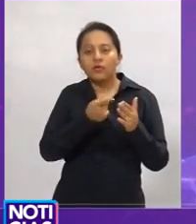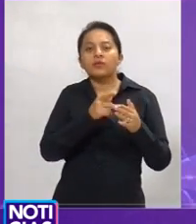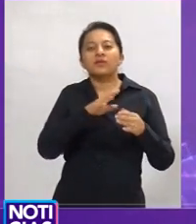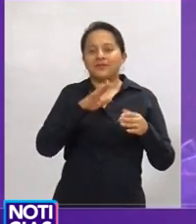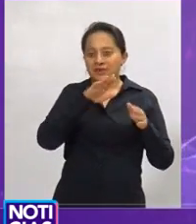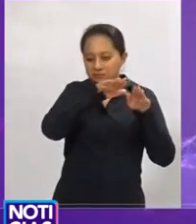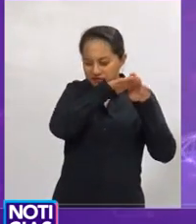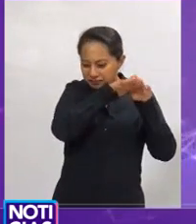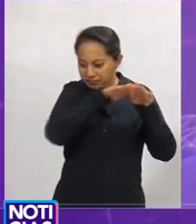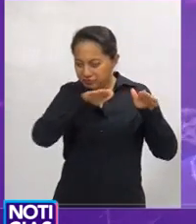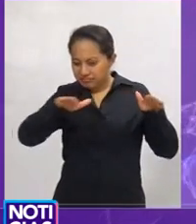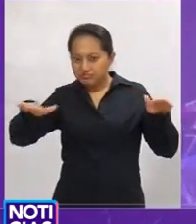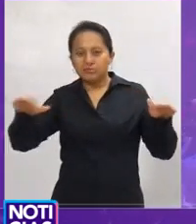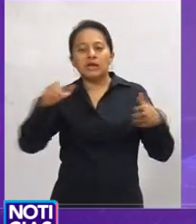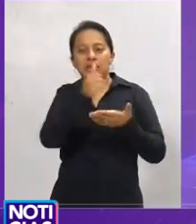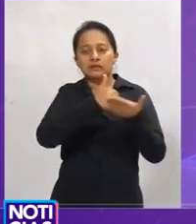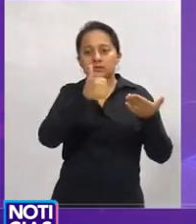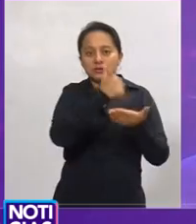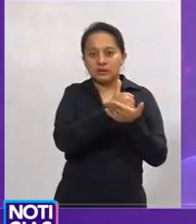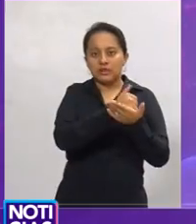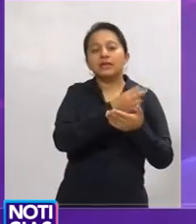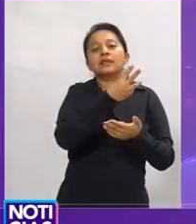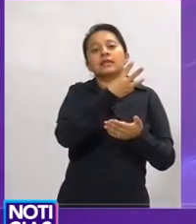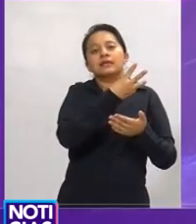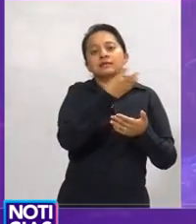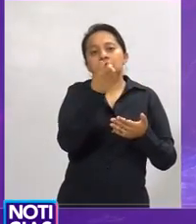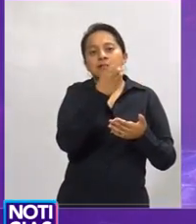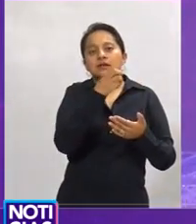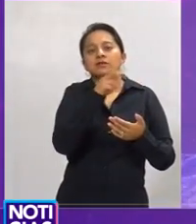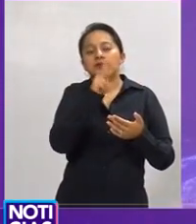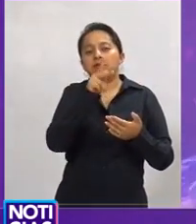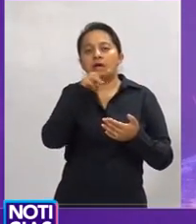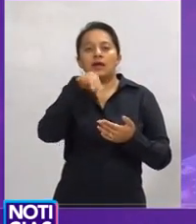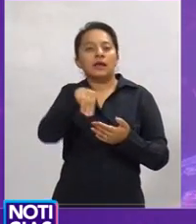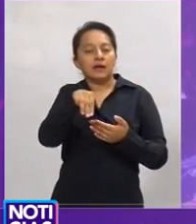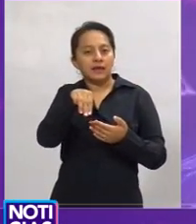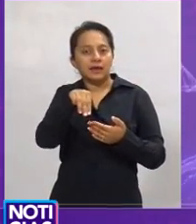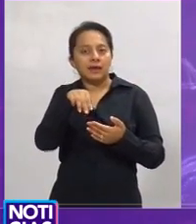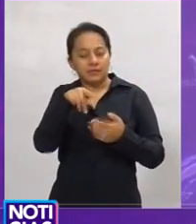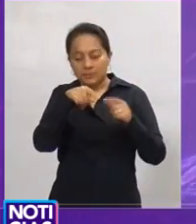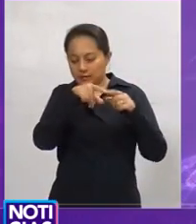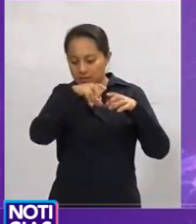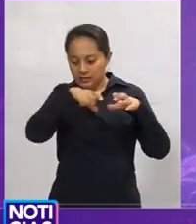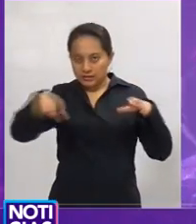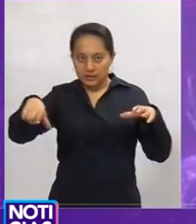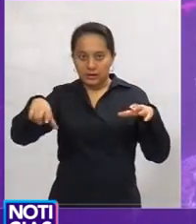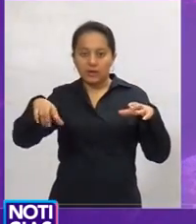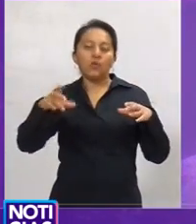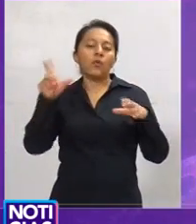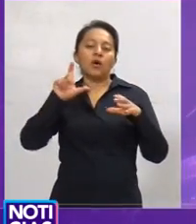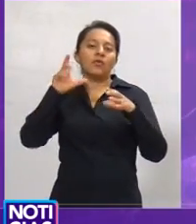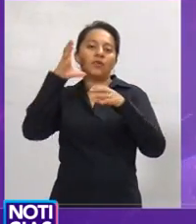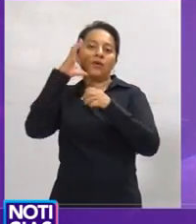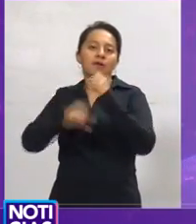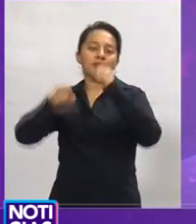carril que una vez que termine la temporada de lluvia se aplicarán. Serán 125 millones de pesos los que se inviertan en el